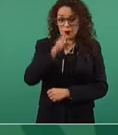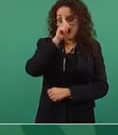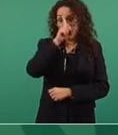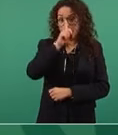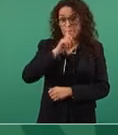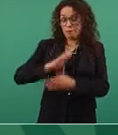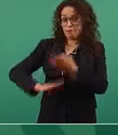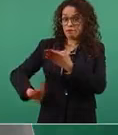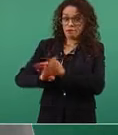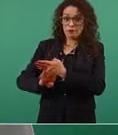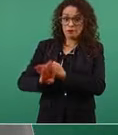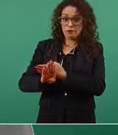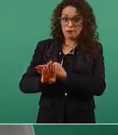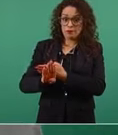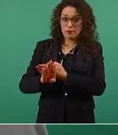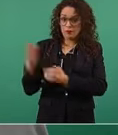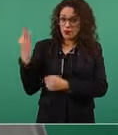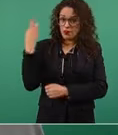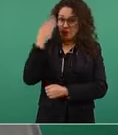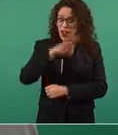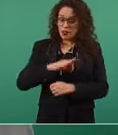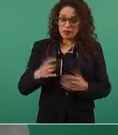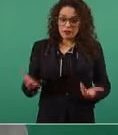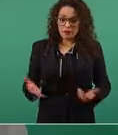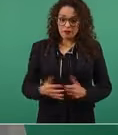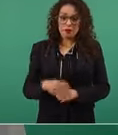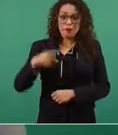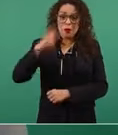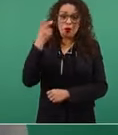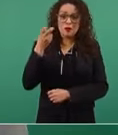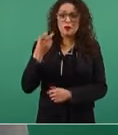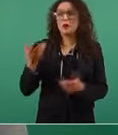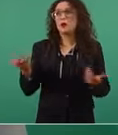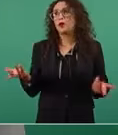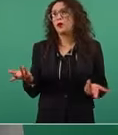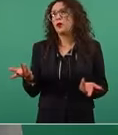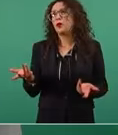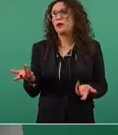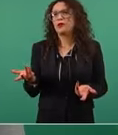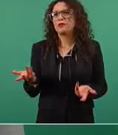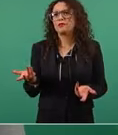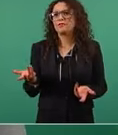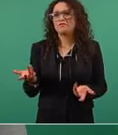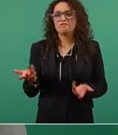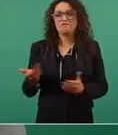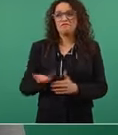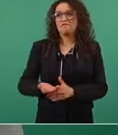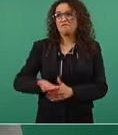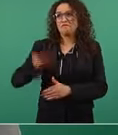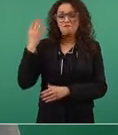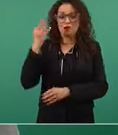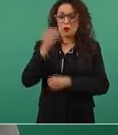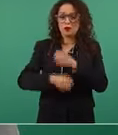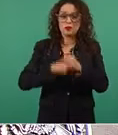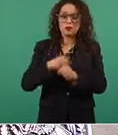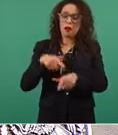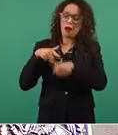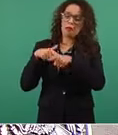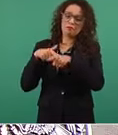pero eso lo hemos padecido por muchísimos años.